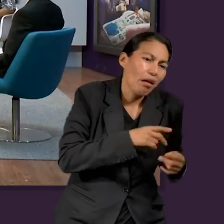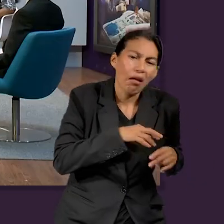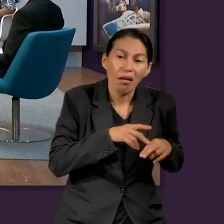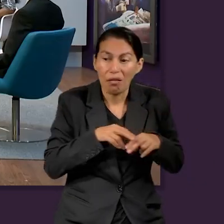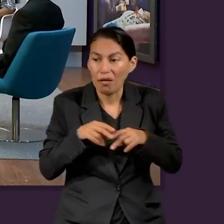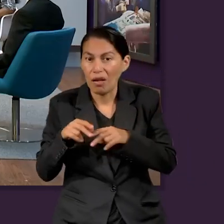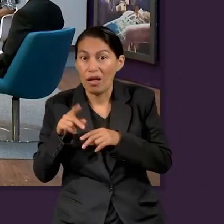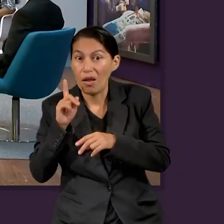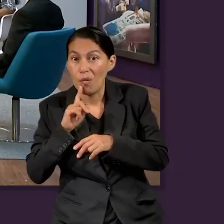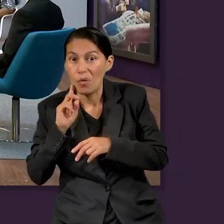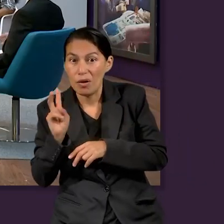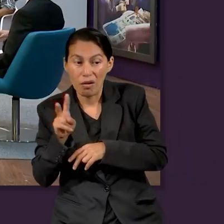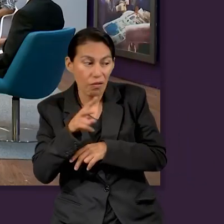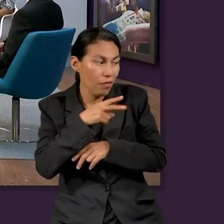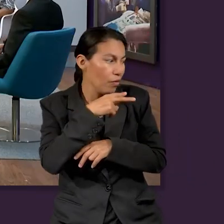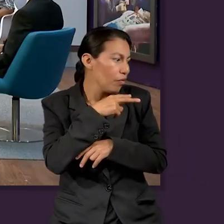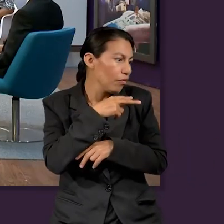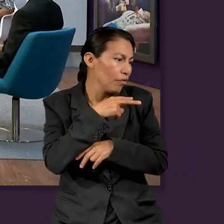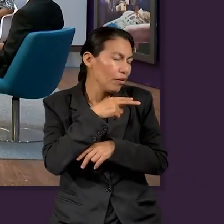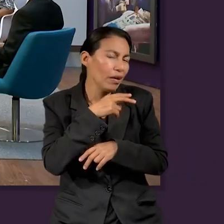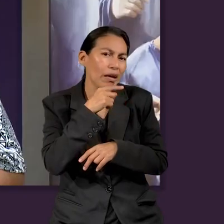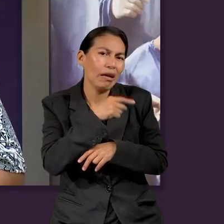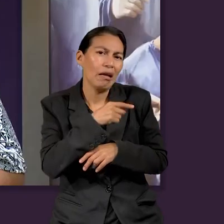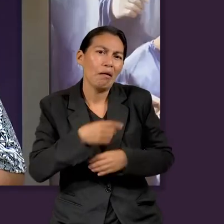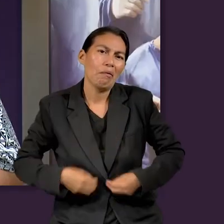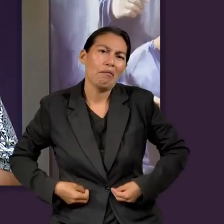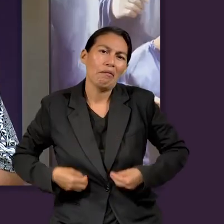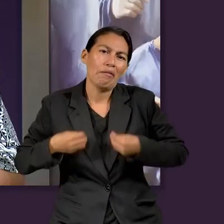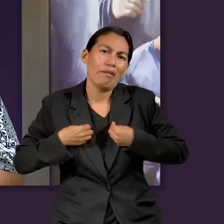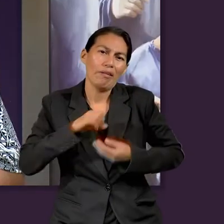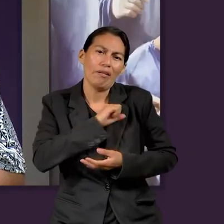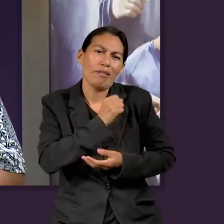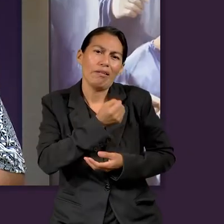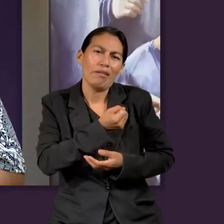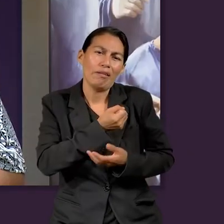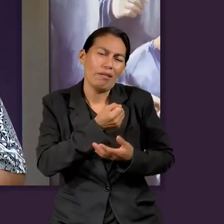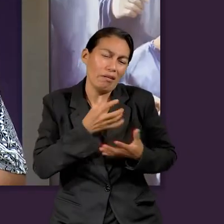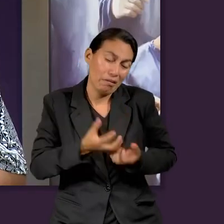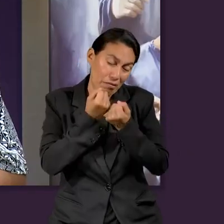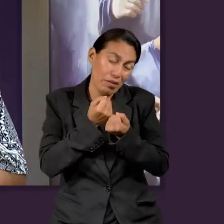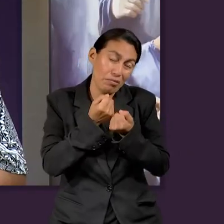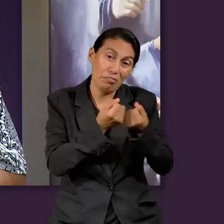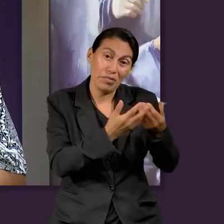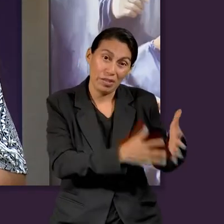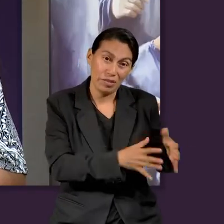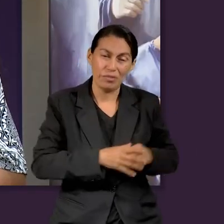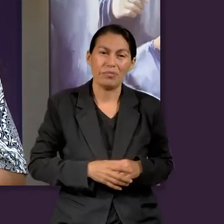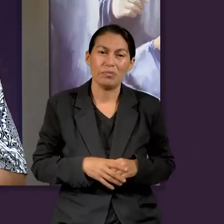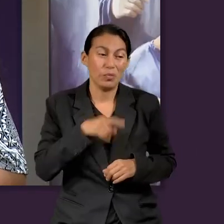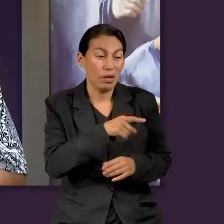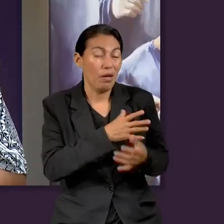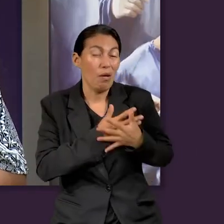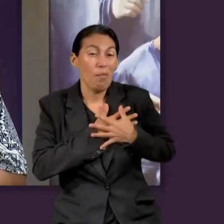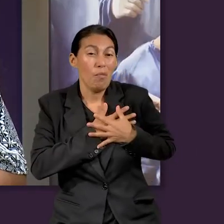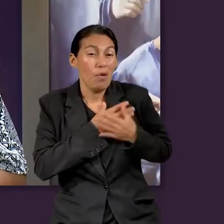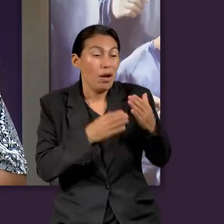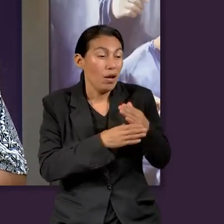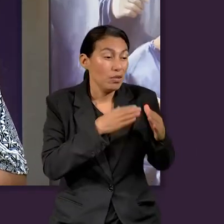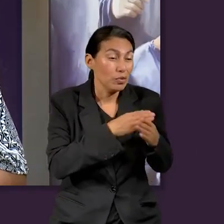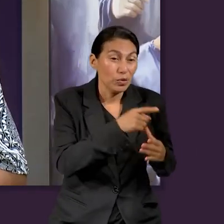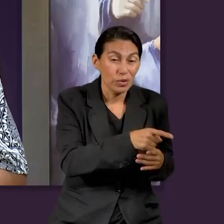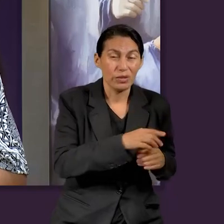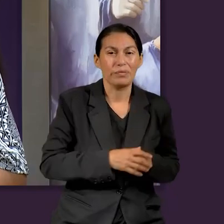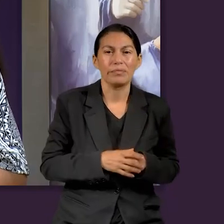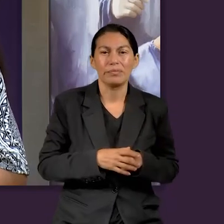con tan solo voltear a ver, no solo perdió lo material, sino también perdió su salvación. Entonces estás perdiendo todo.